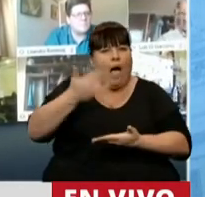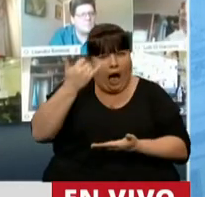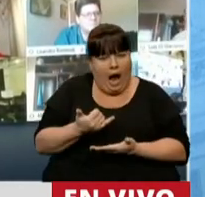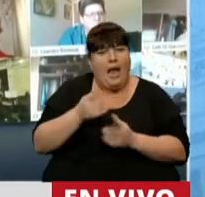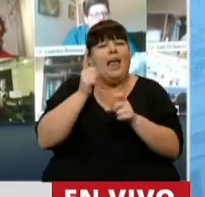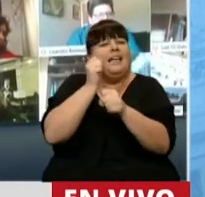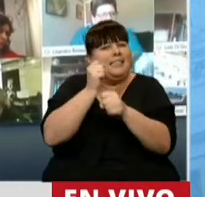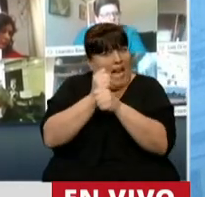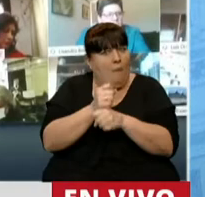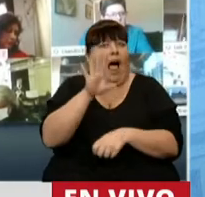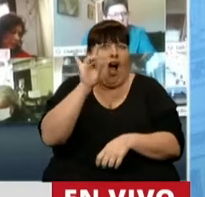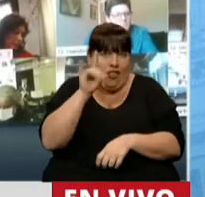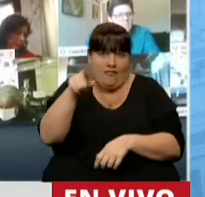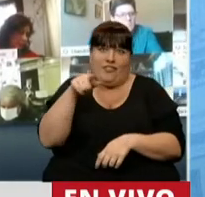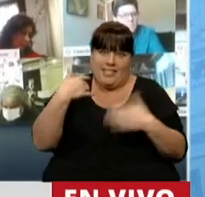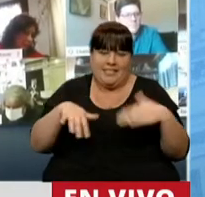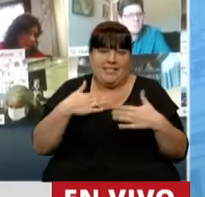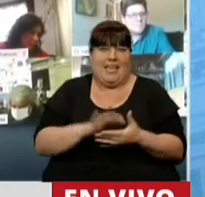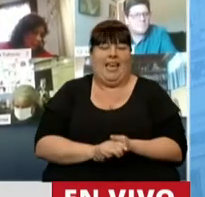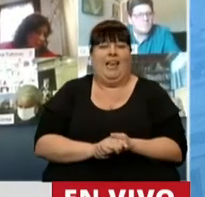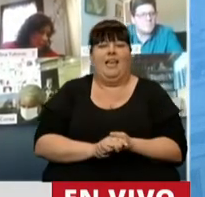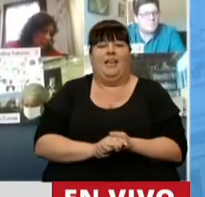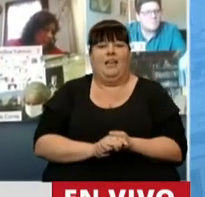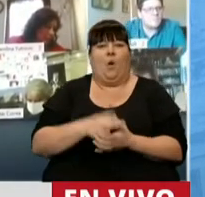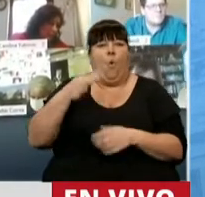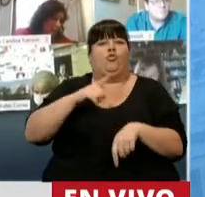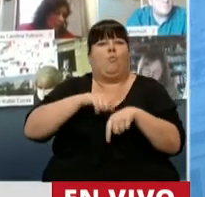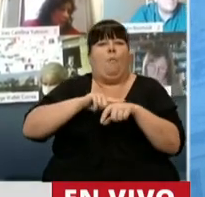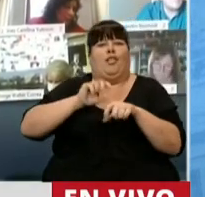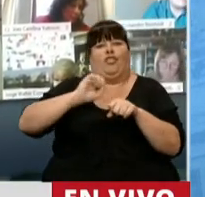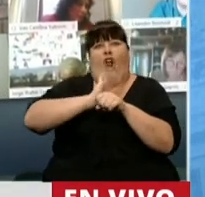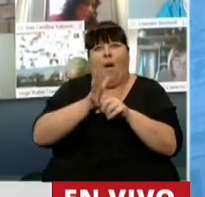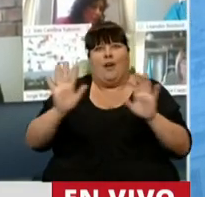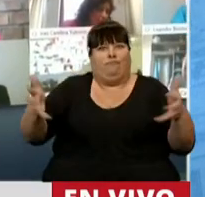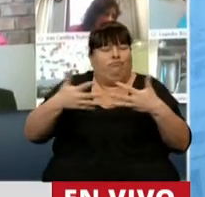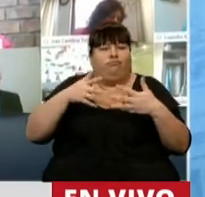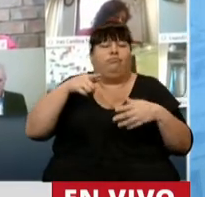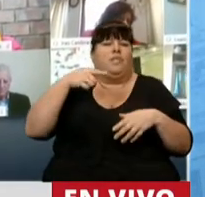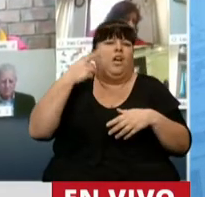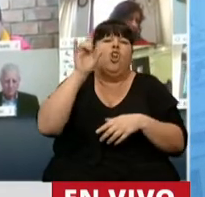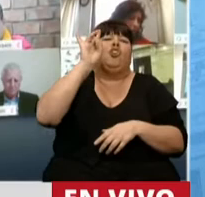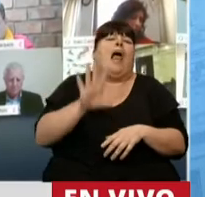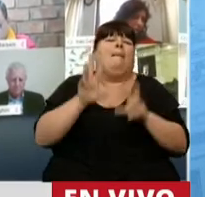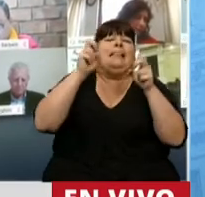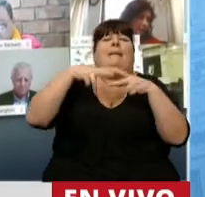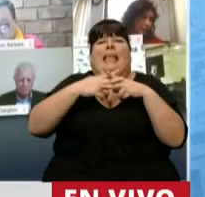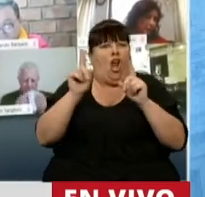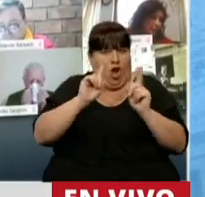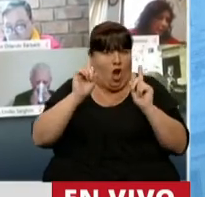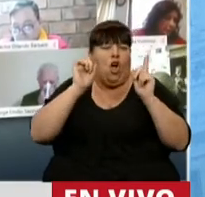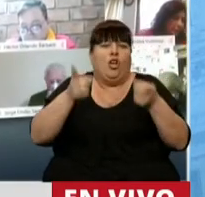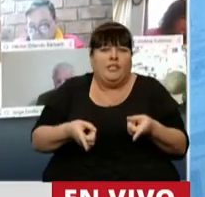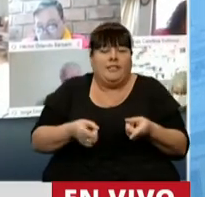y el trabajo difícil que tuvo que enfrentar en esta pandemia, que no solamente tuvo que ver con un tema técnico,